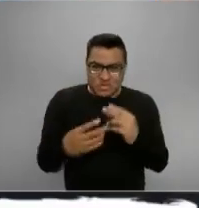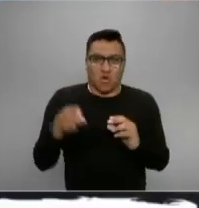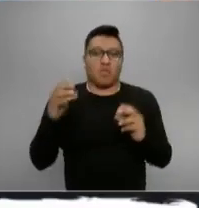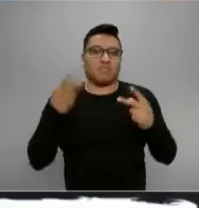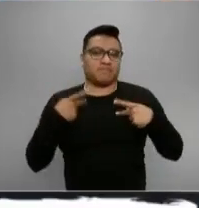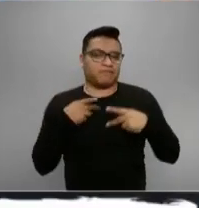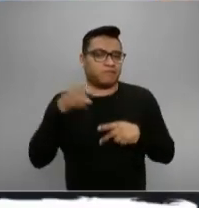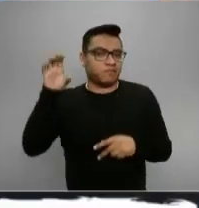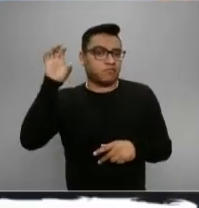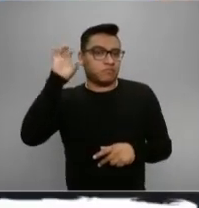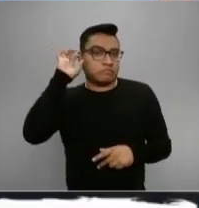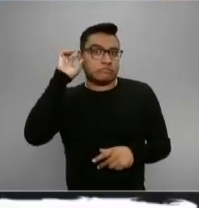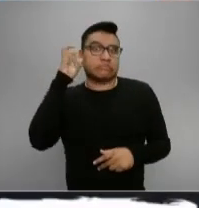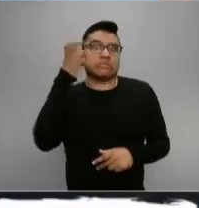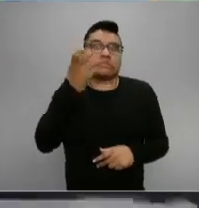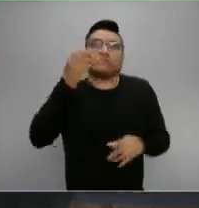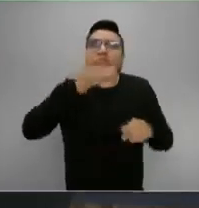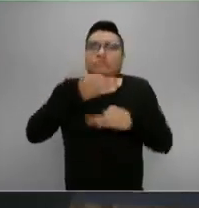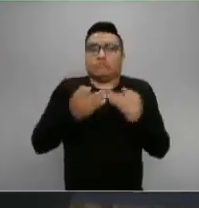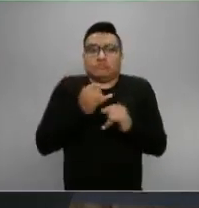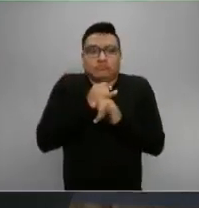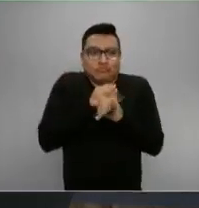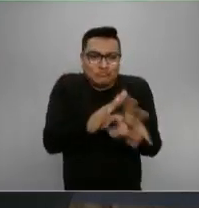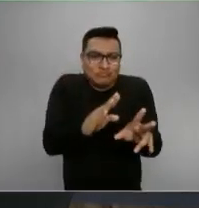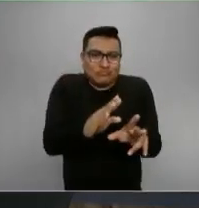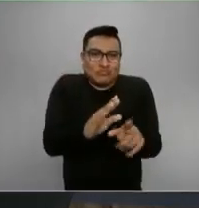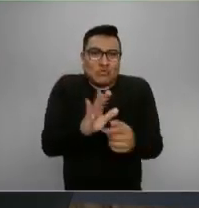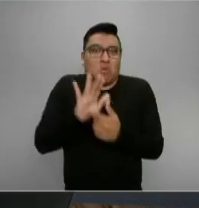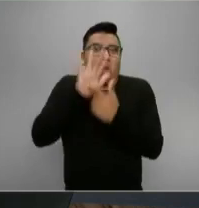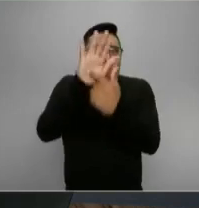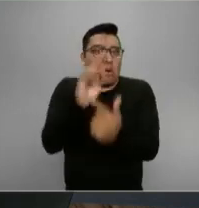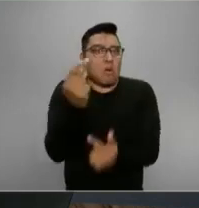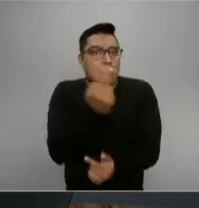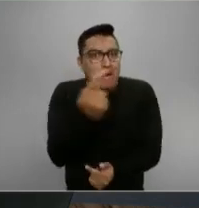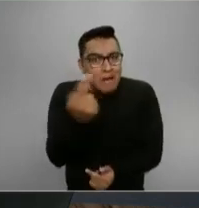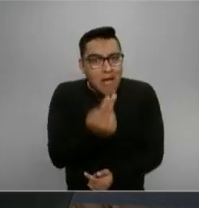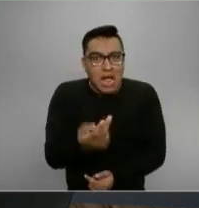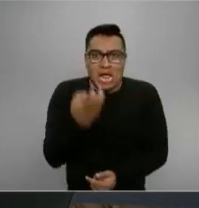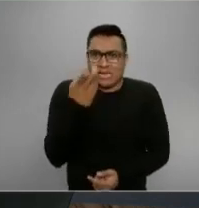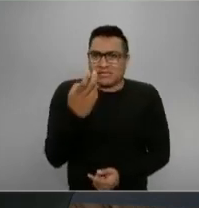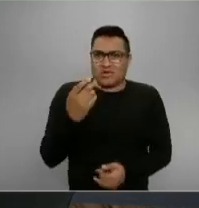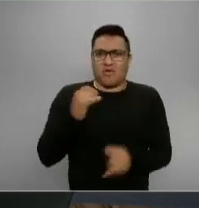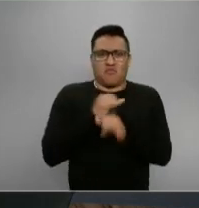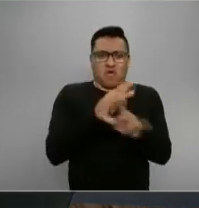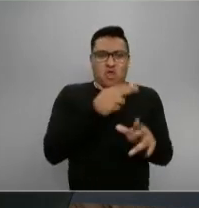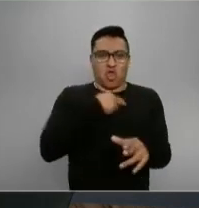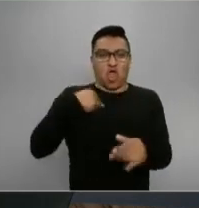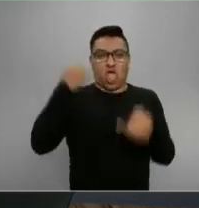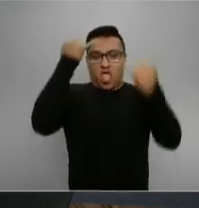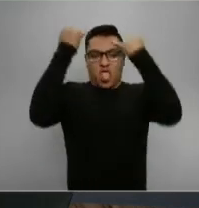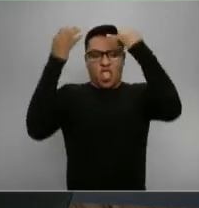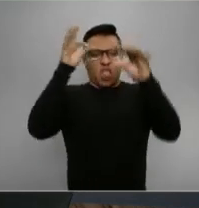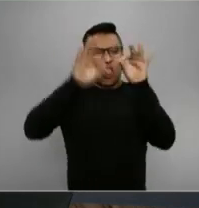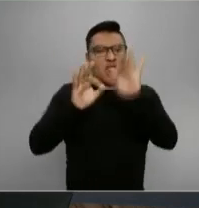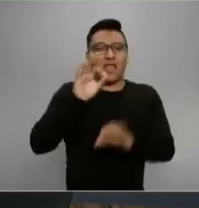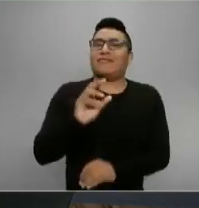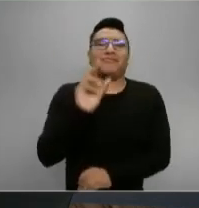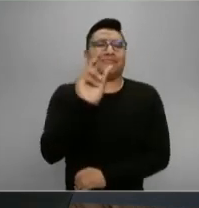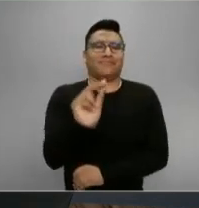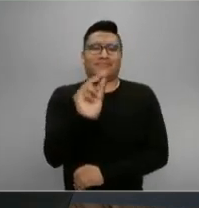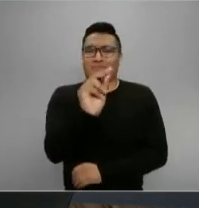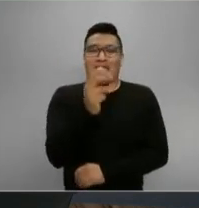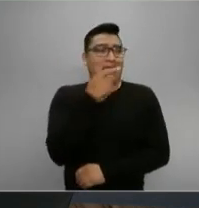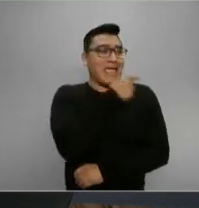ve, pues tenga toda la información. No es una información que estuvimos inventando, la proporcionó el propio